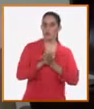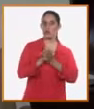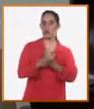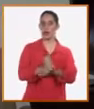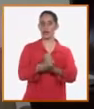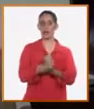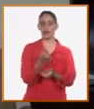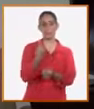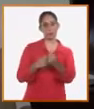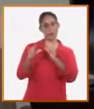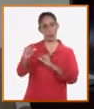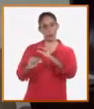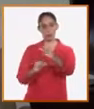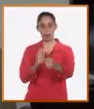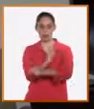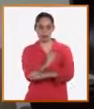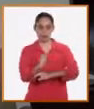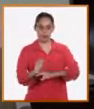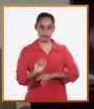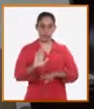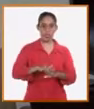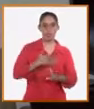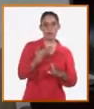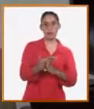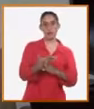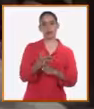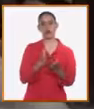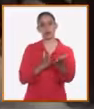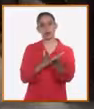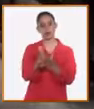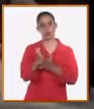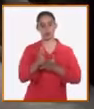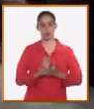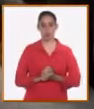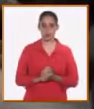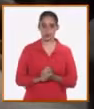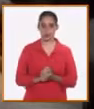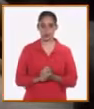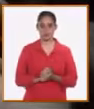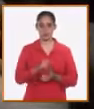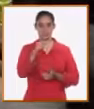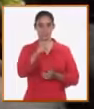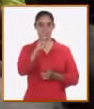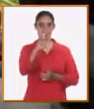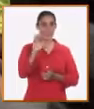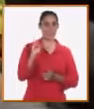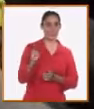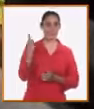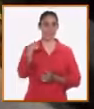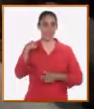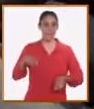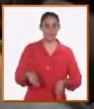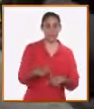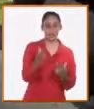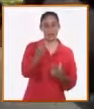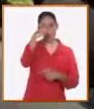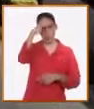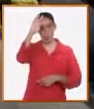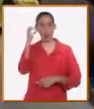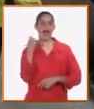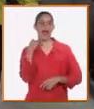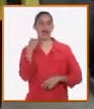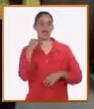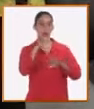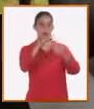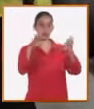conocimientos recibidos a nuevas generaciones para dar una continuidad. En el marco del 30 aniversario de Cubarrón desde la bodega Don